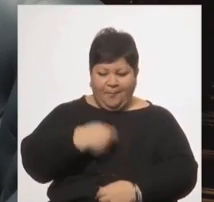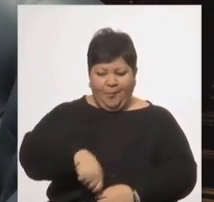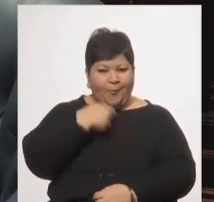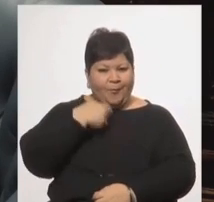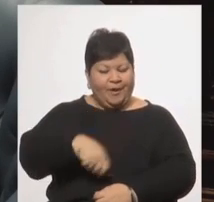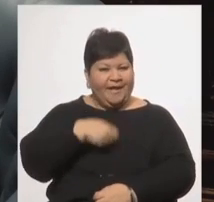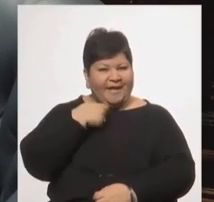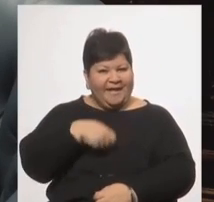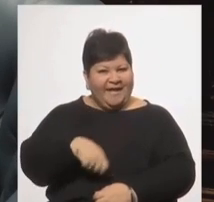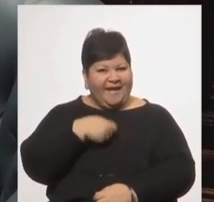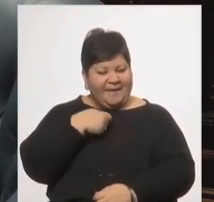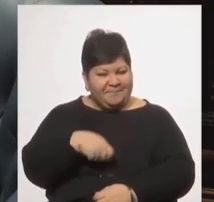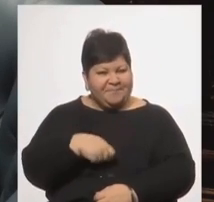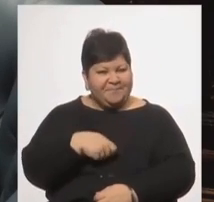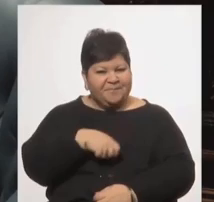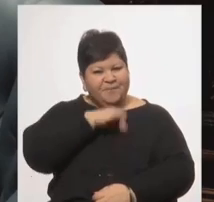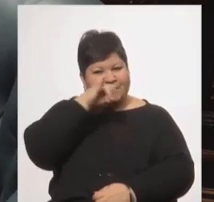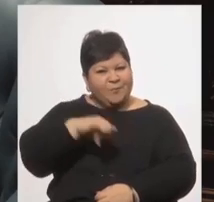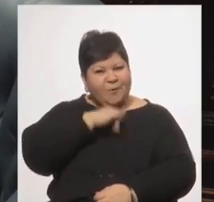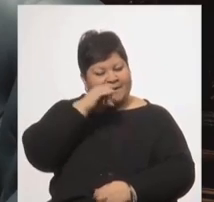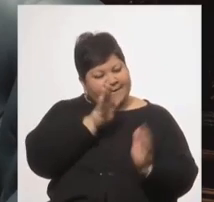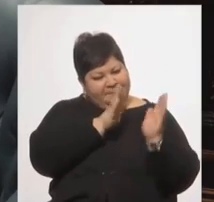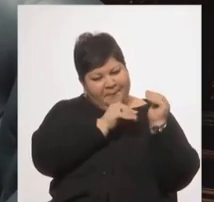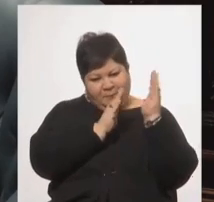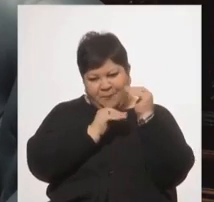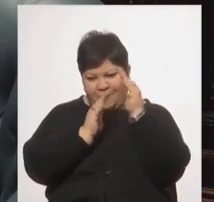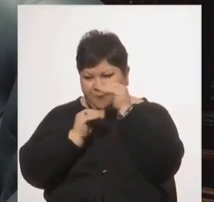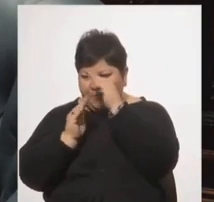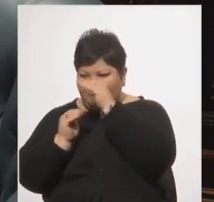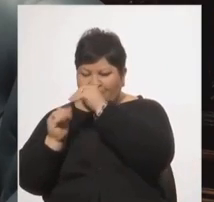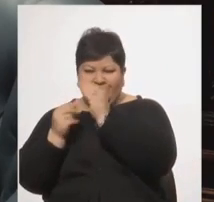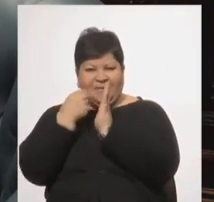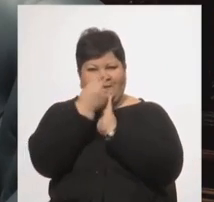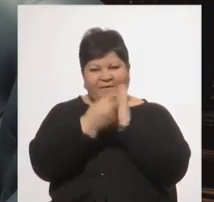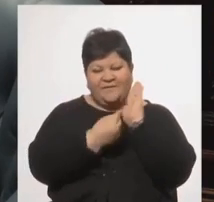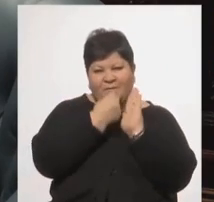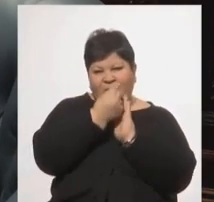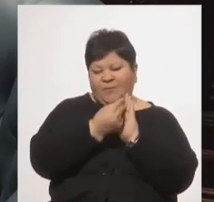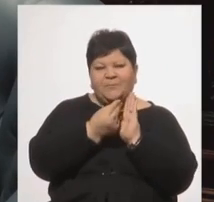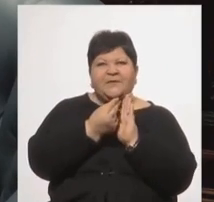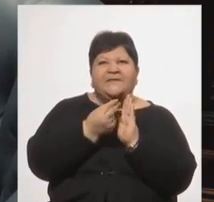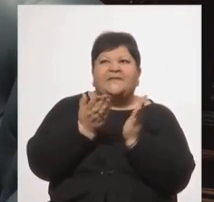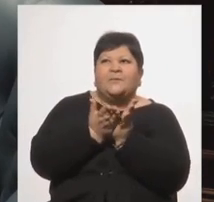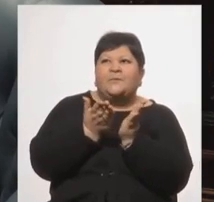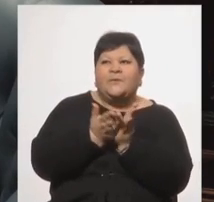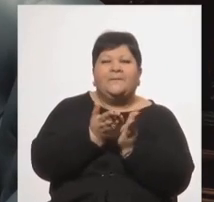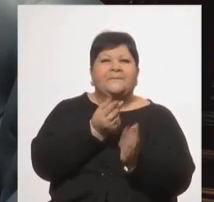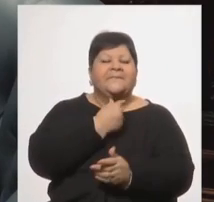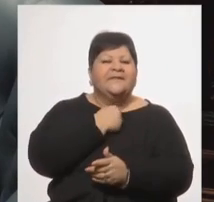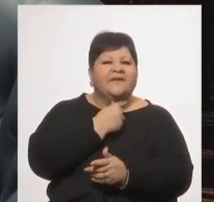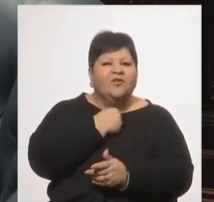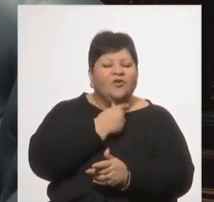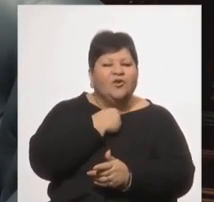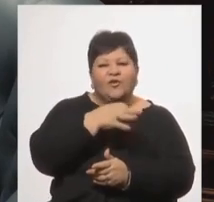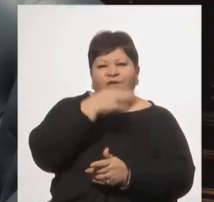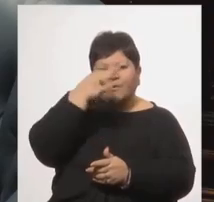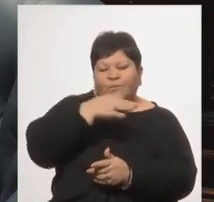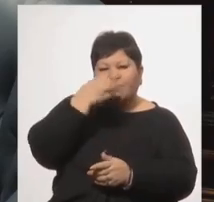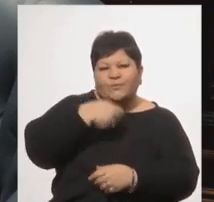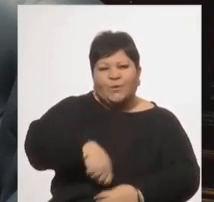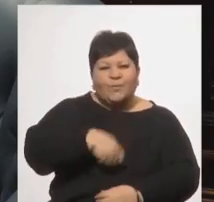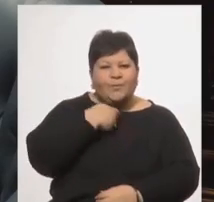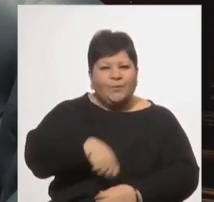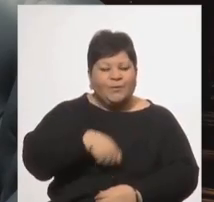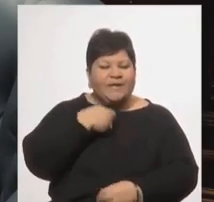chacra, y relataba de punta a punta el material de estudio pedagógico, el discurso de Mujica en la